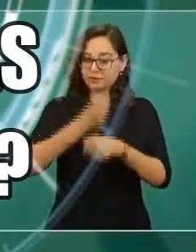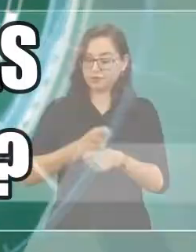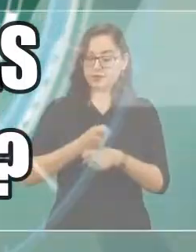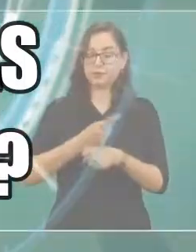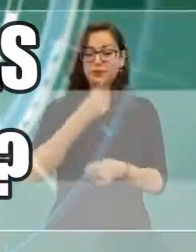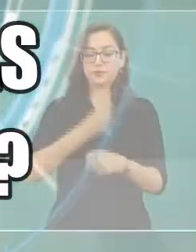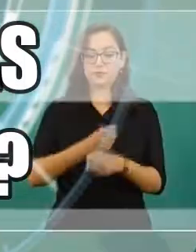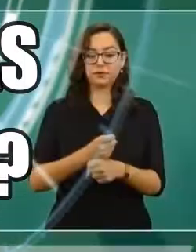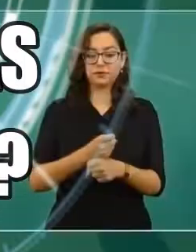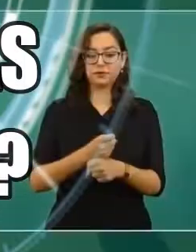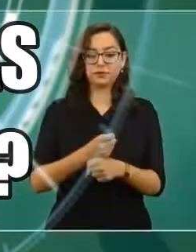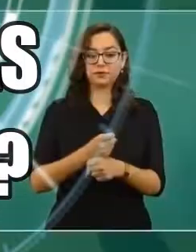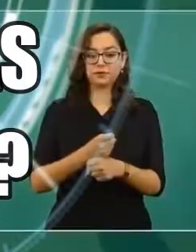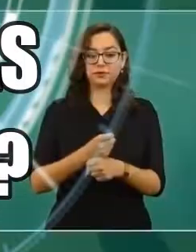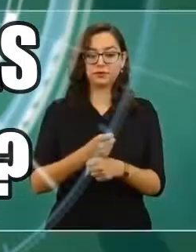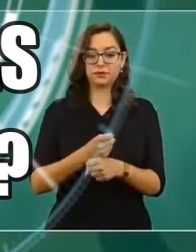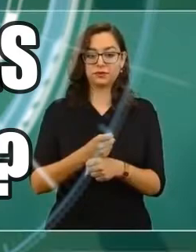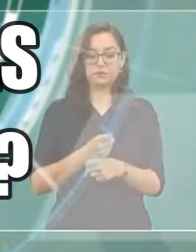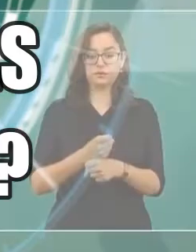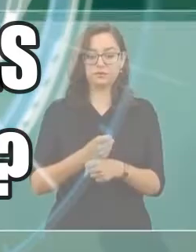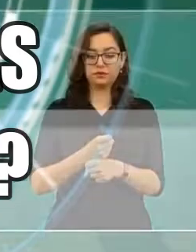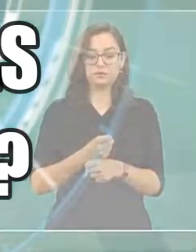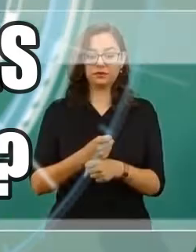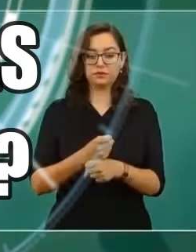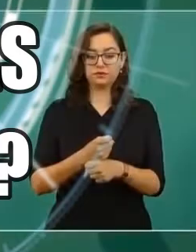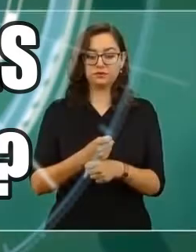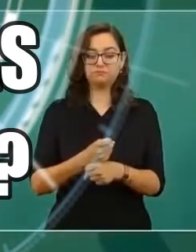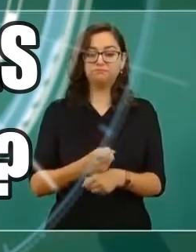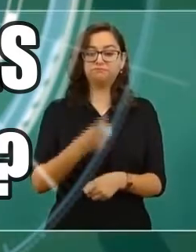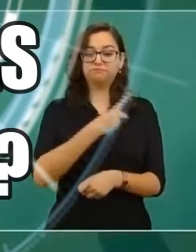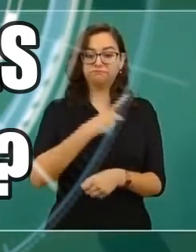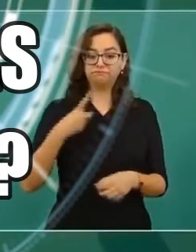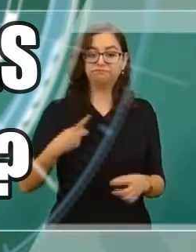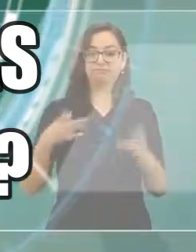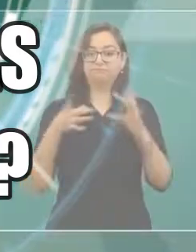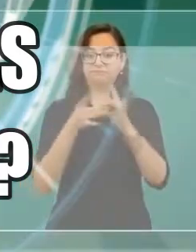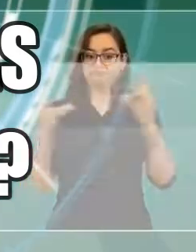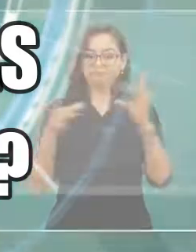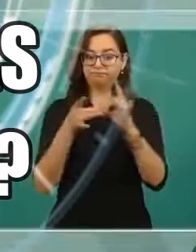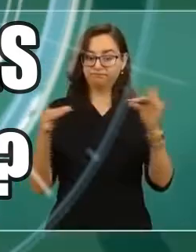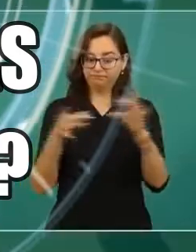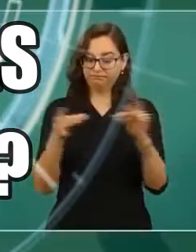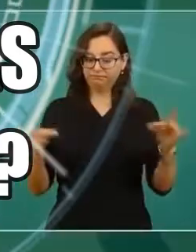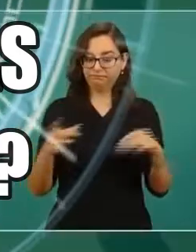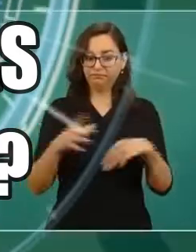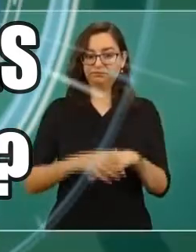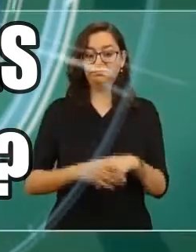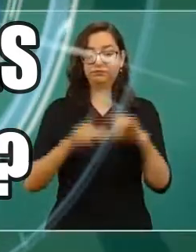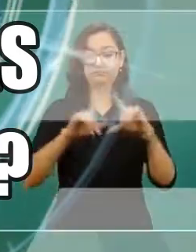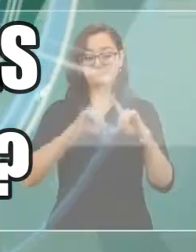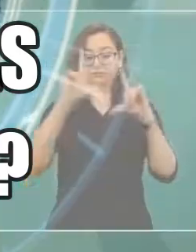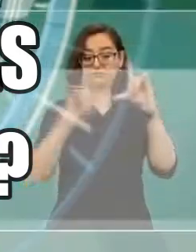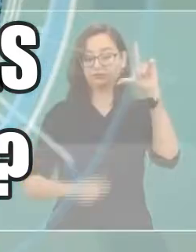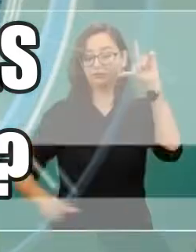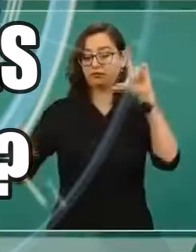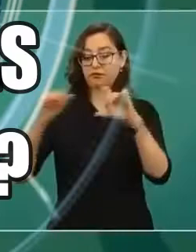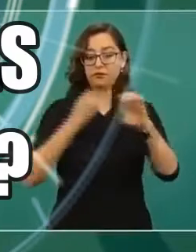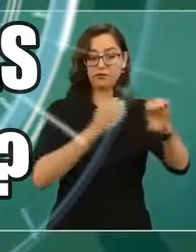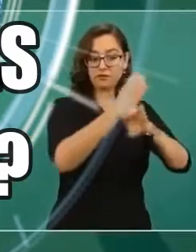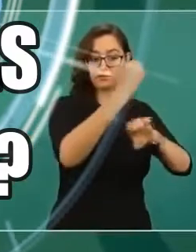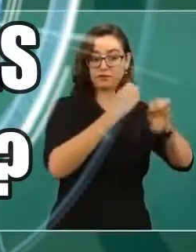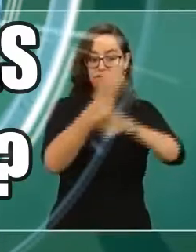¿Qué es la independencia de los